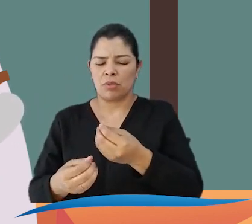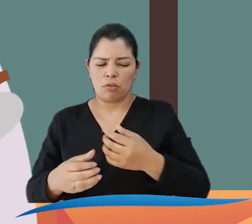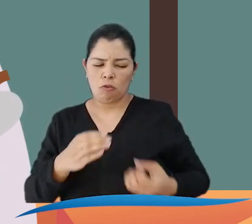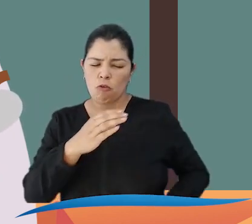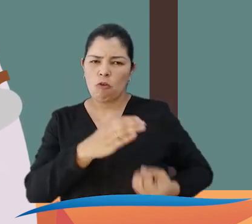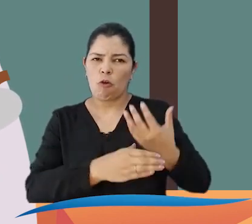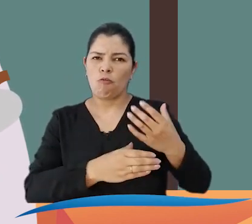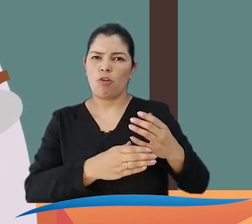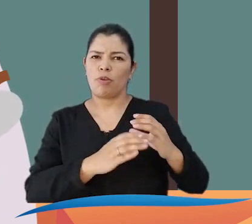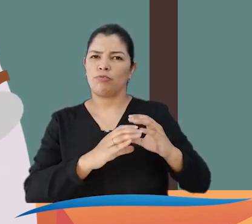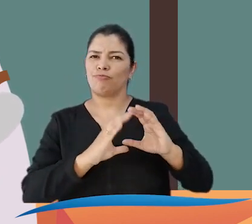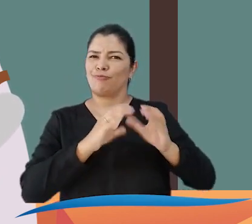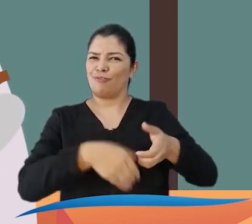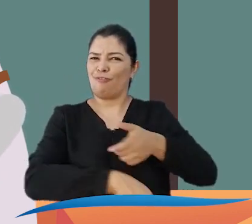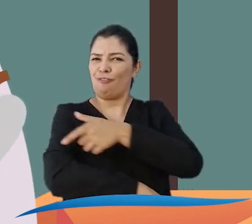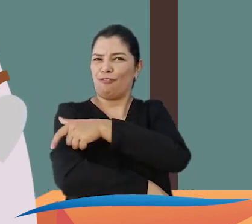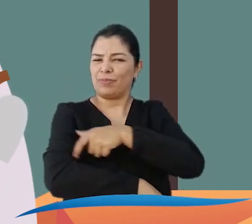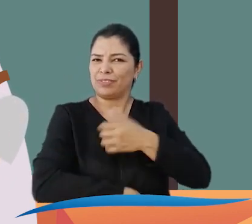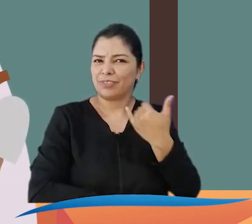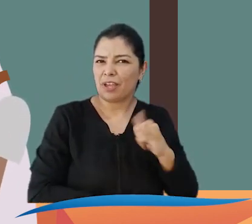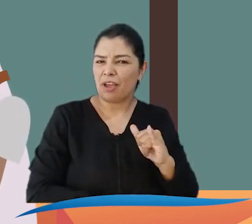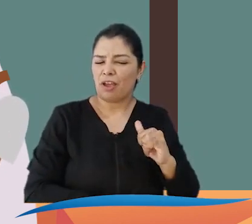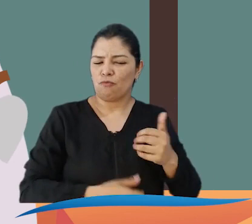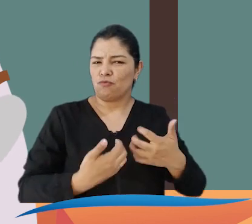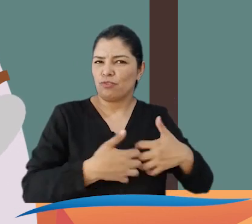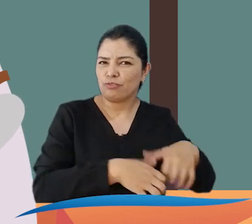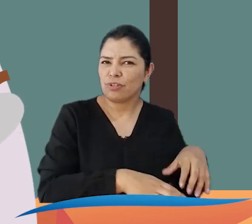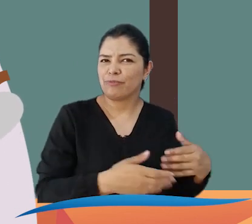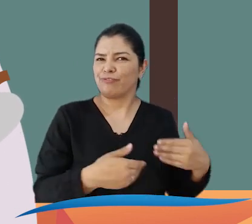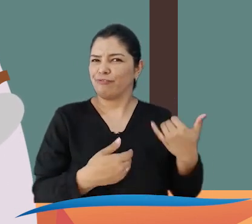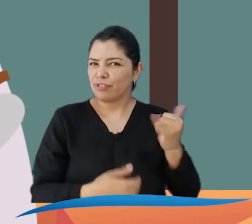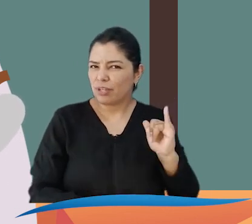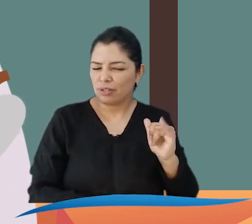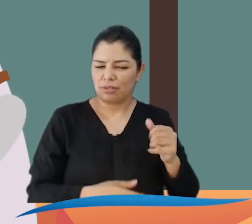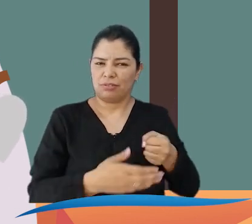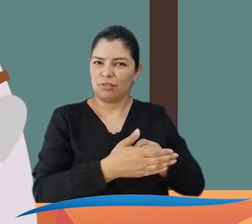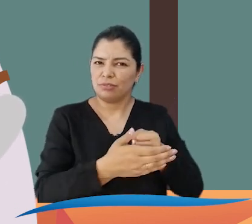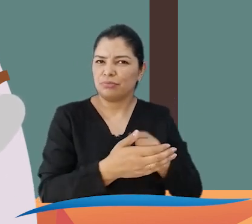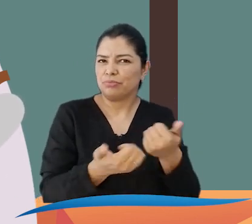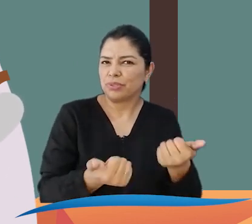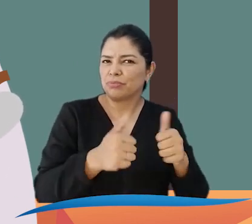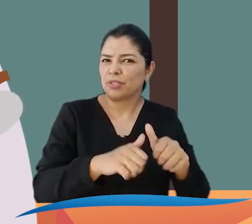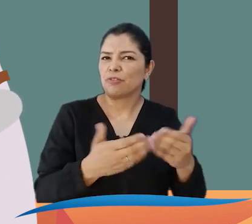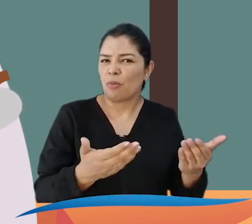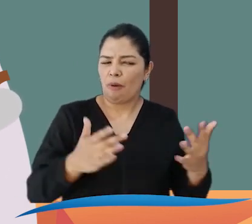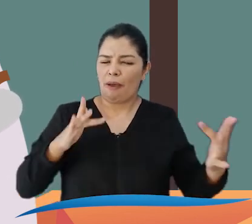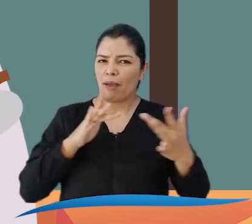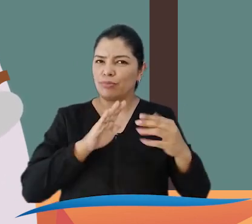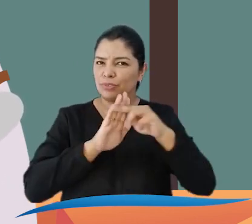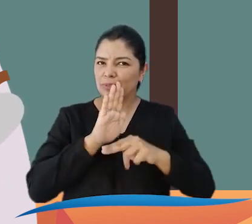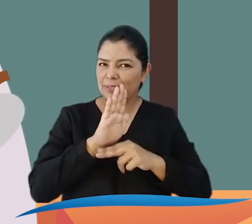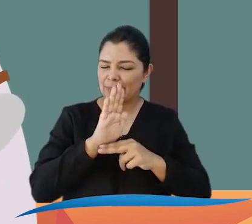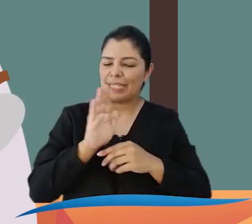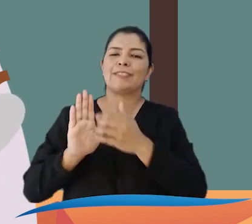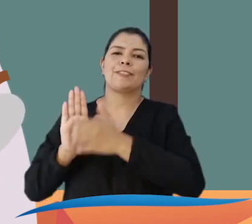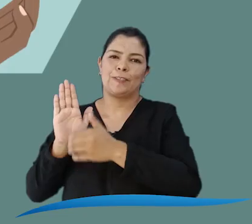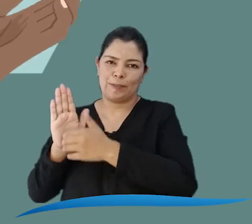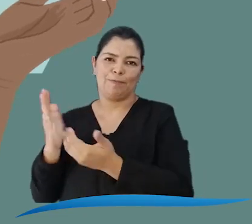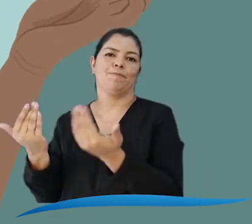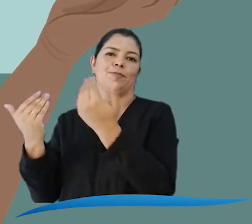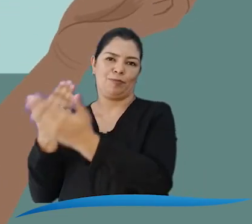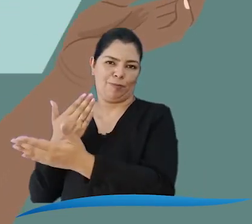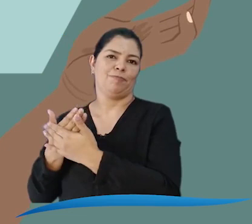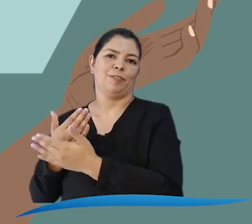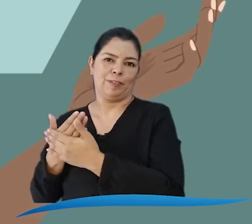avance de la conformación, funcionamiento y gestión del Comité Territorial de Discapacidad, según la normatividad vigente.